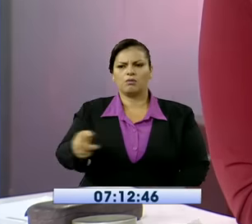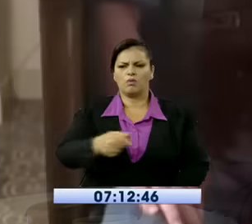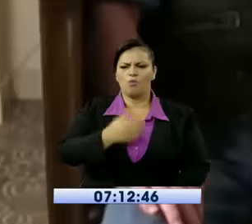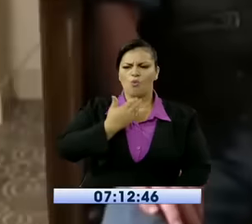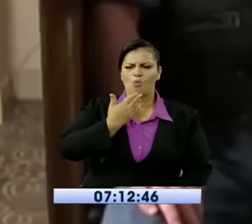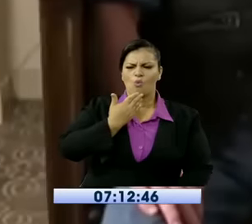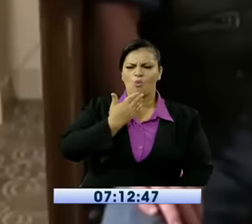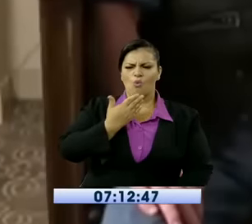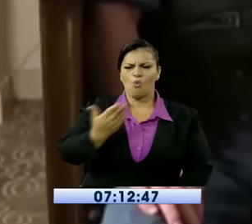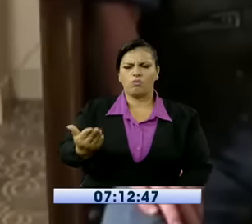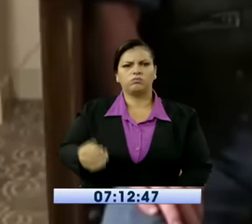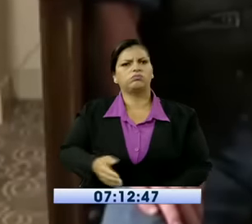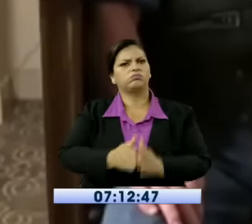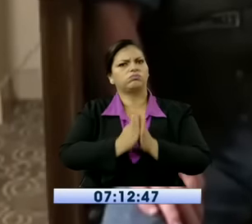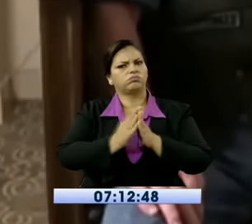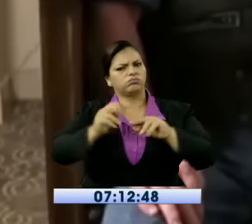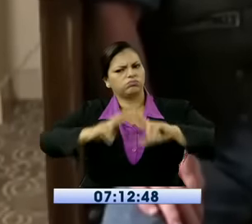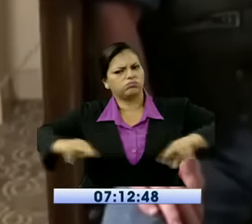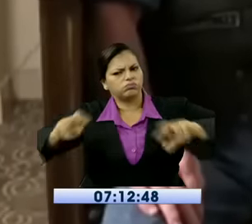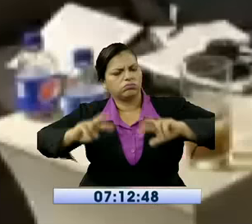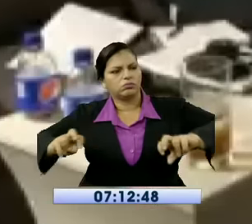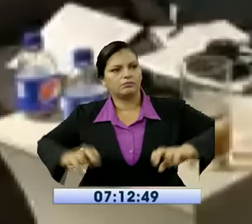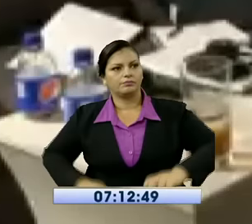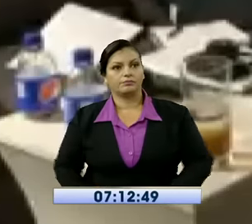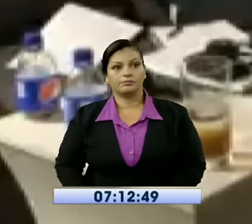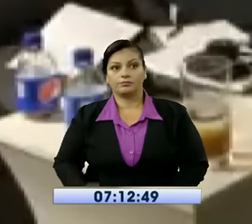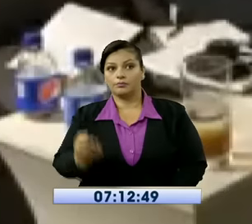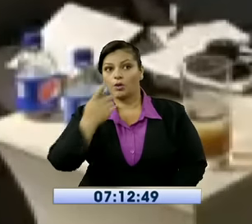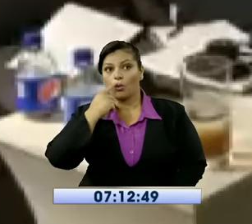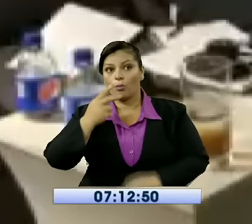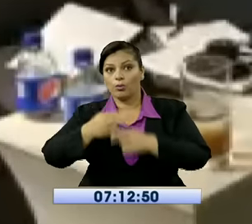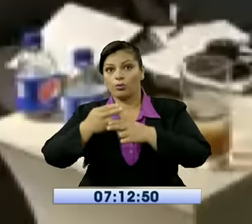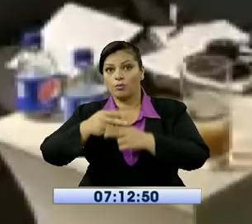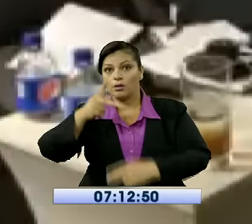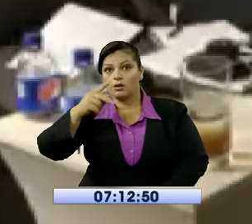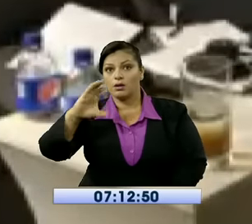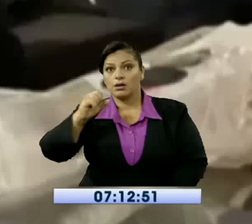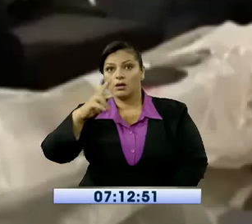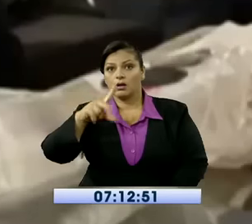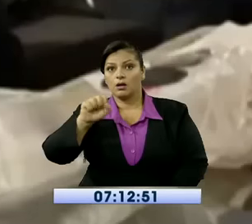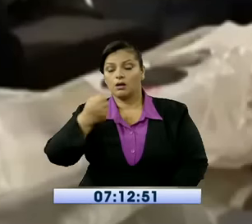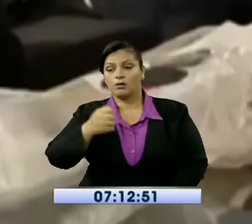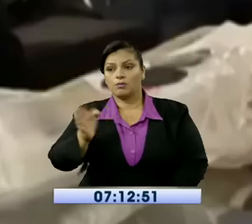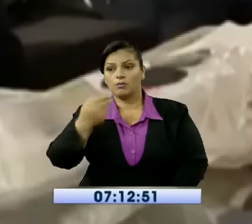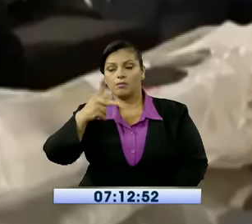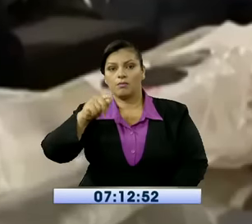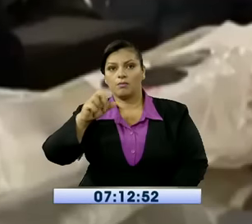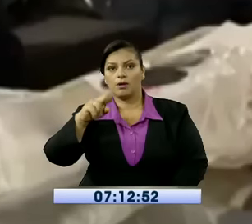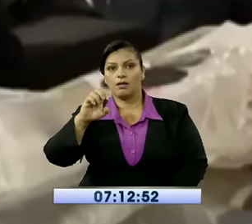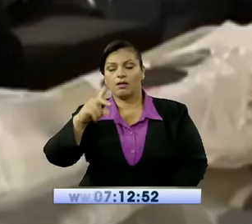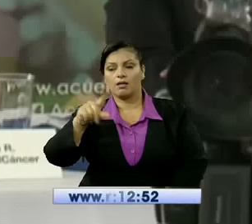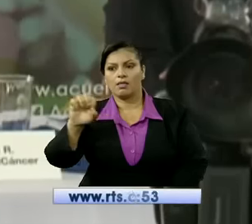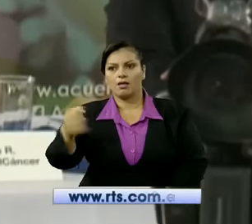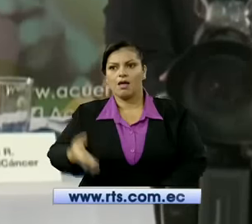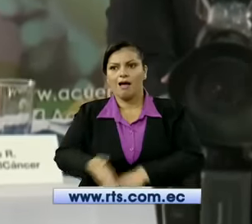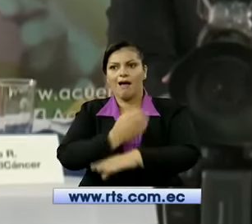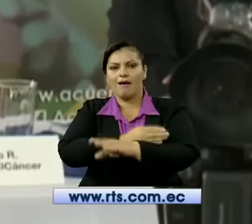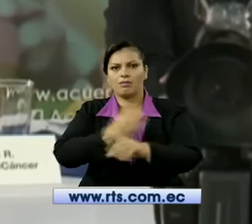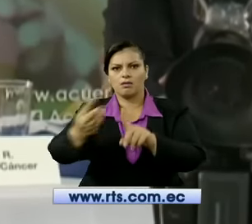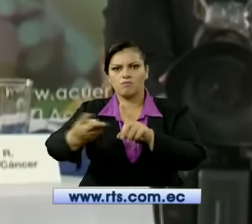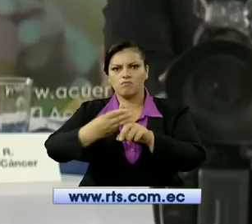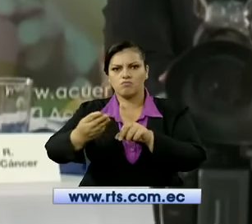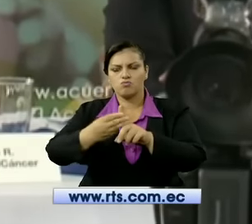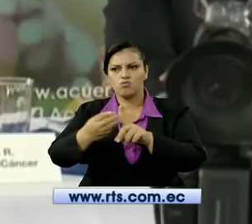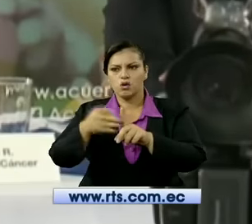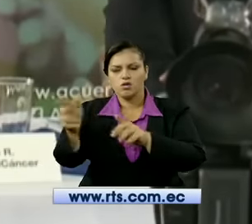Tras la circulación de videos con declaraciones de Carlos Pareja Gianuccelli sobre el candidato a la vicepresidencia, Jorge Glass Spinelli, el presidenciable